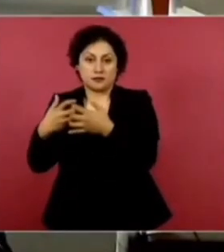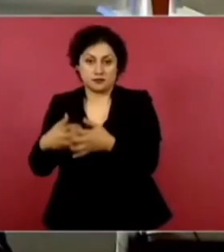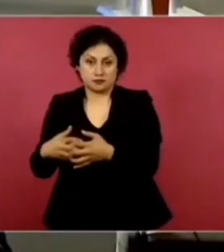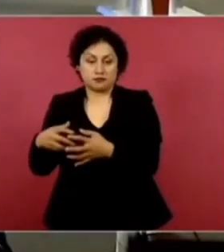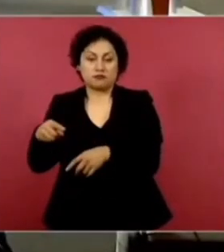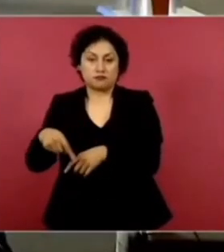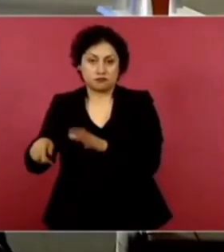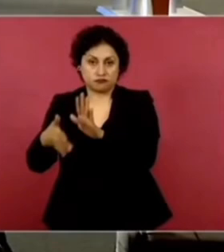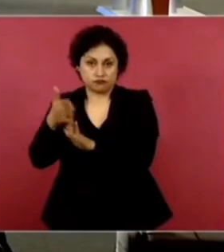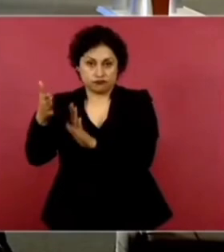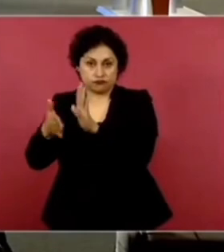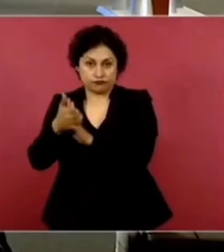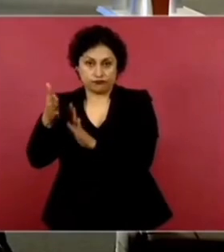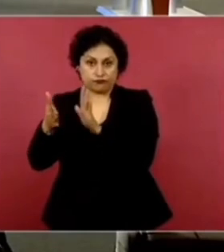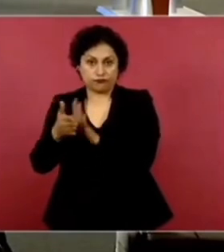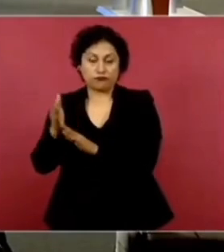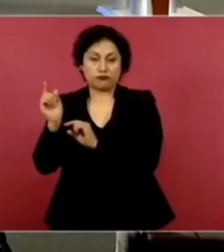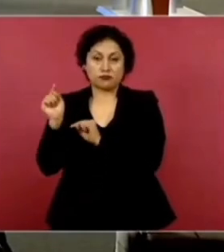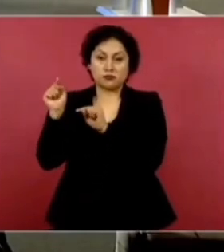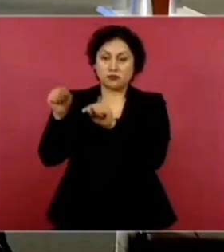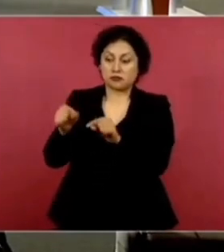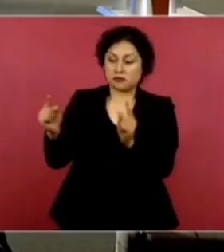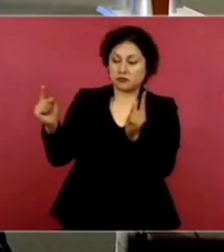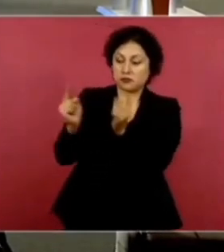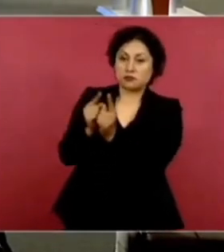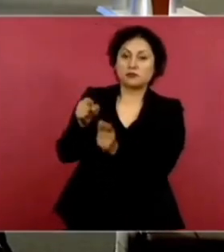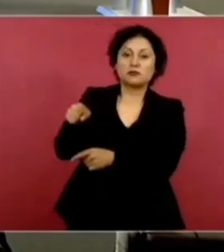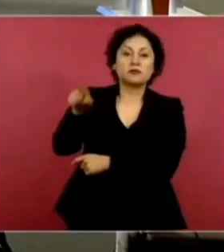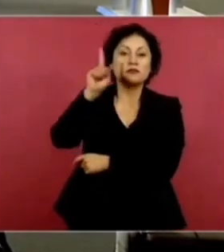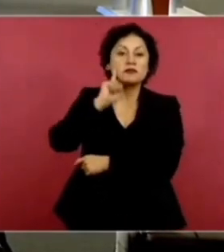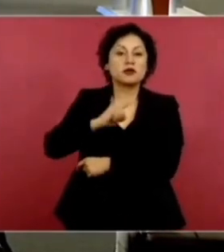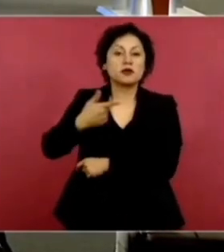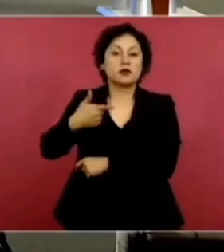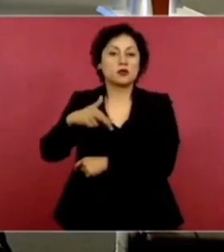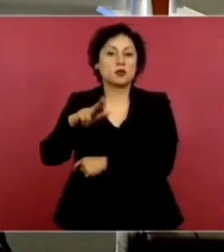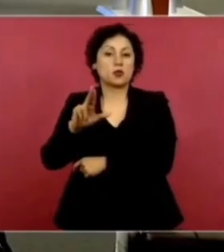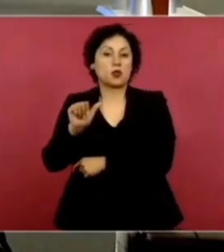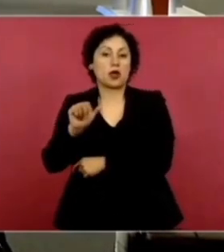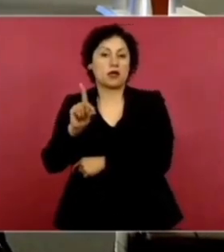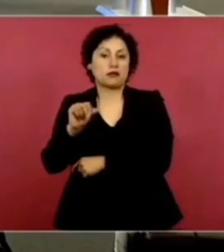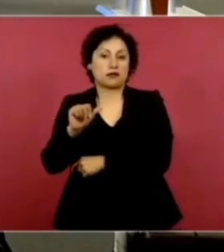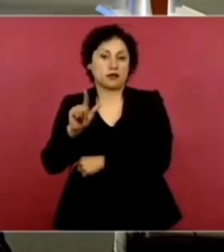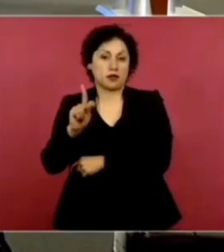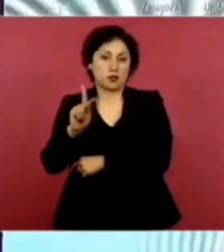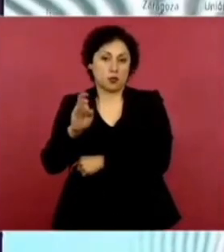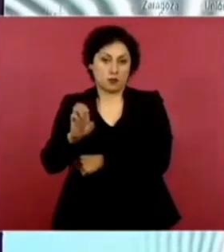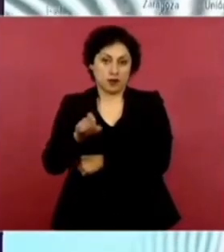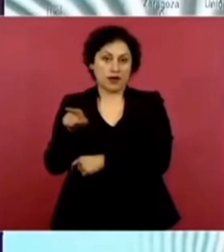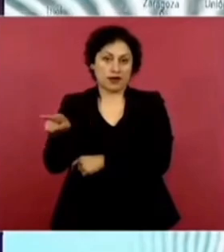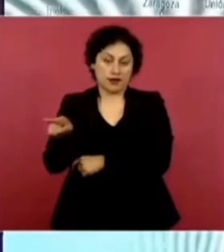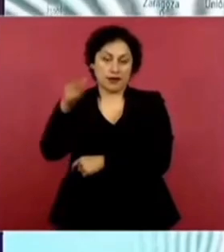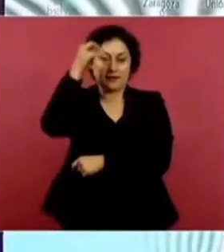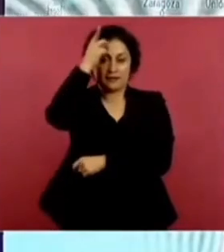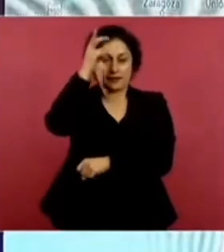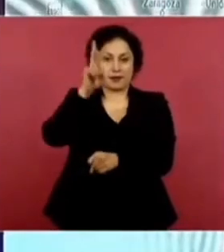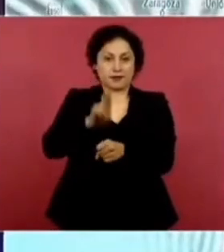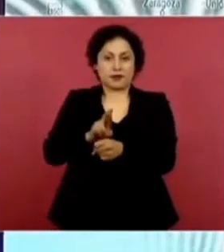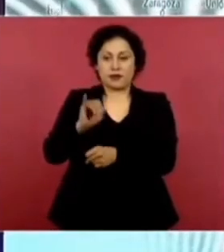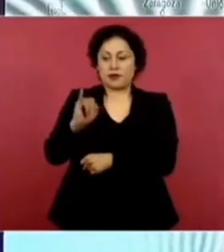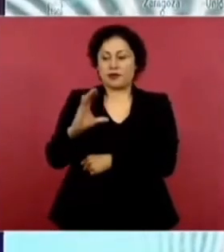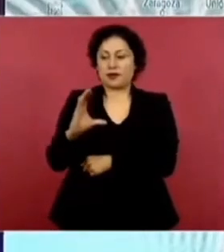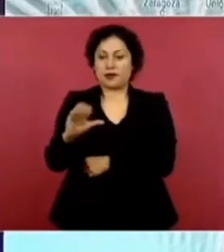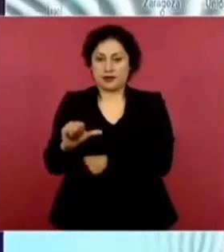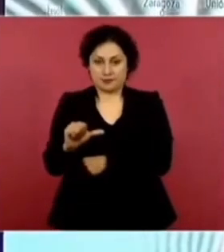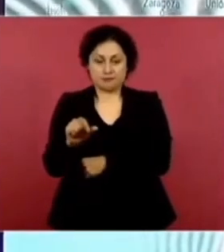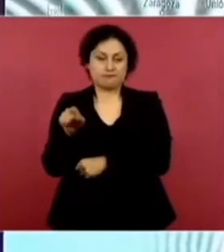Y estuvo. Guadalupe. Es. La directora de ICA. En la